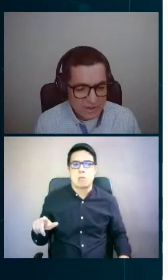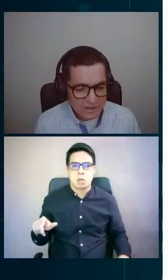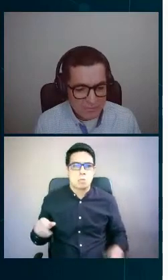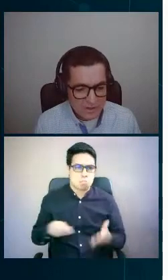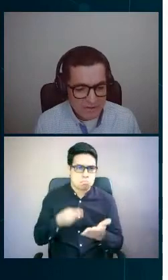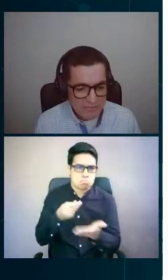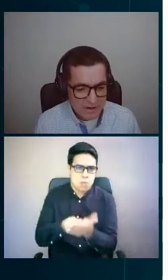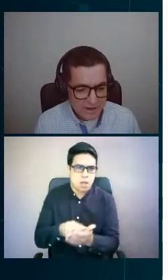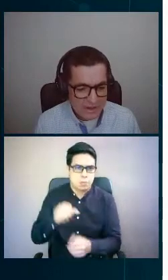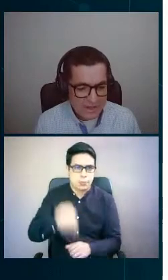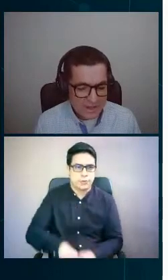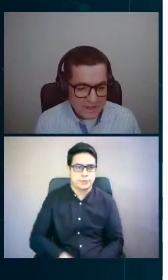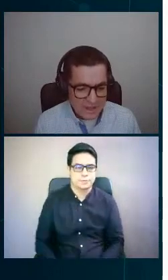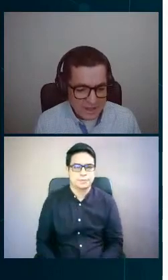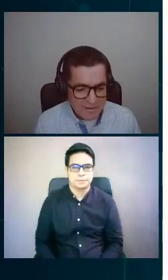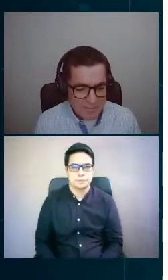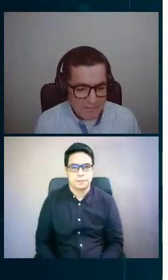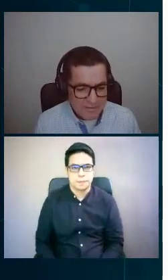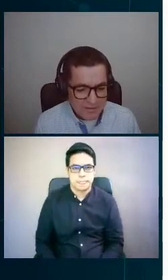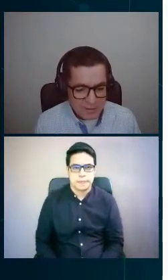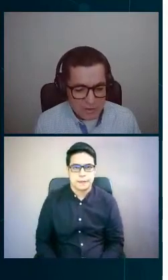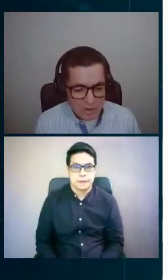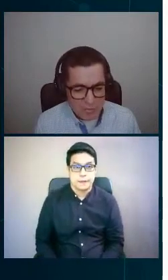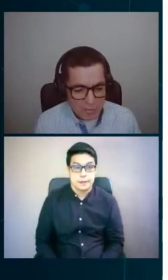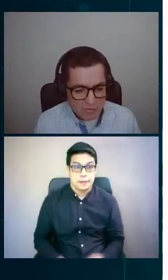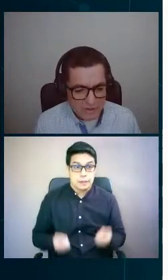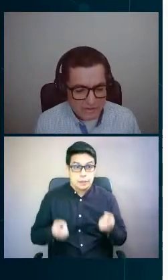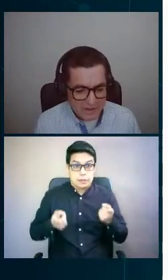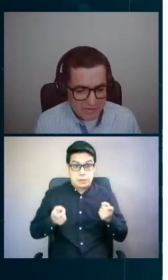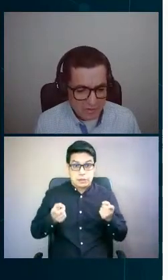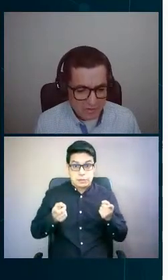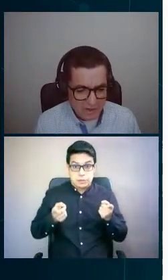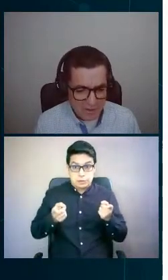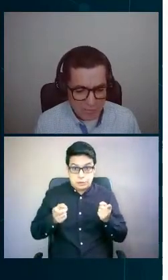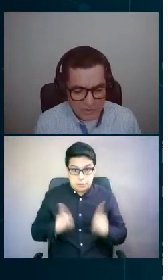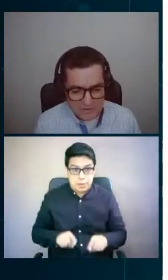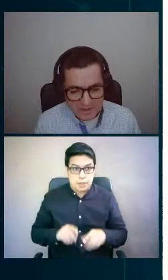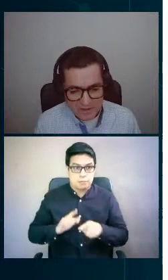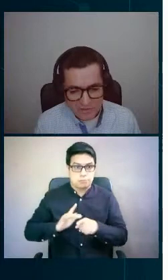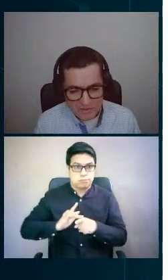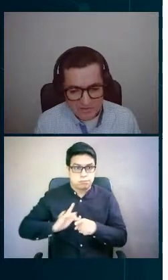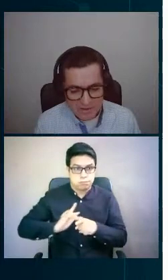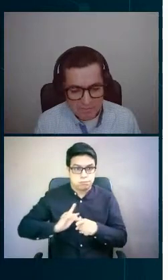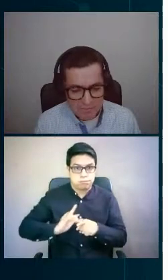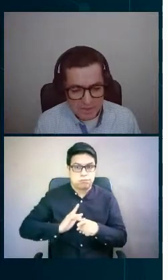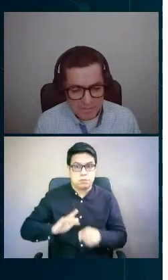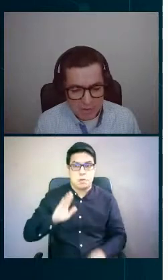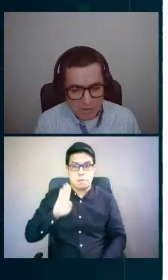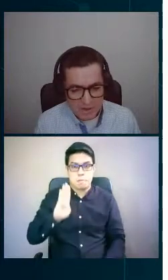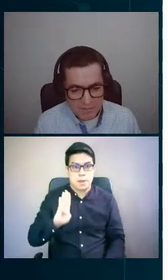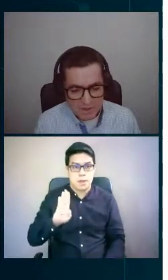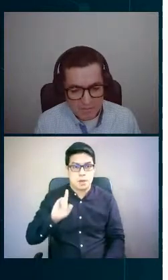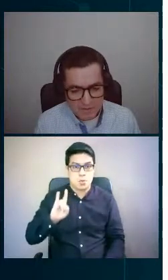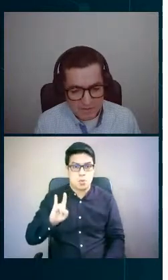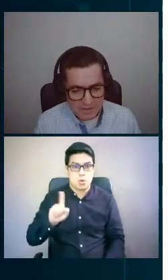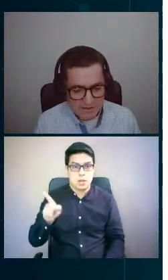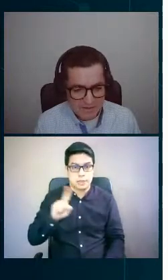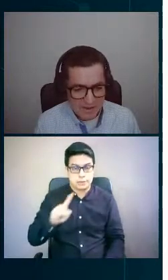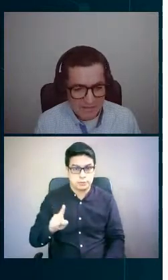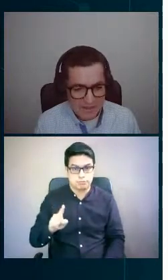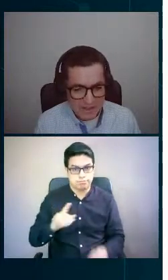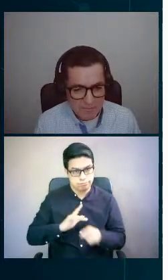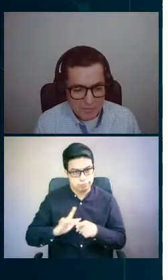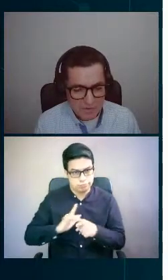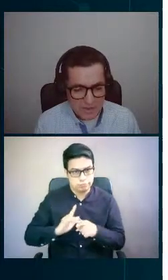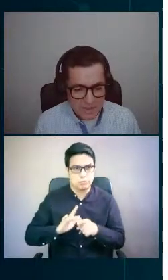consideraron en Despliegue fue la implementación de un bus de integración, el bus de integración de SAP PIPO que permite